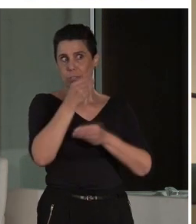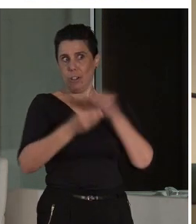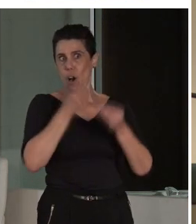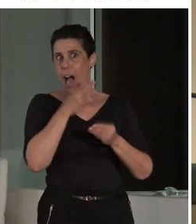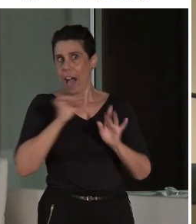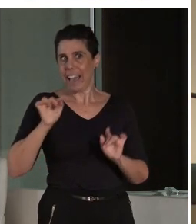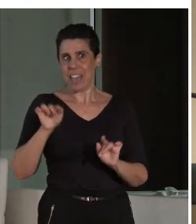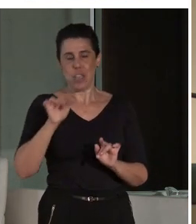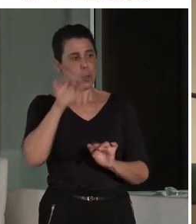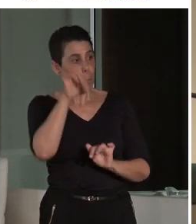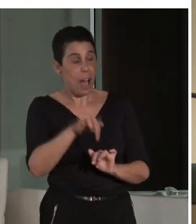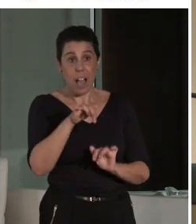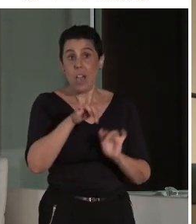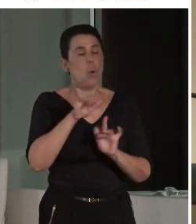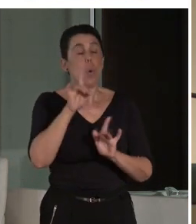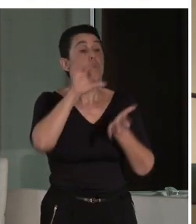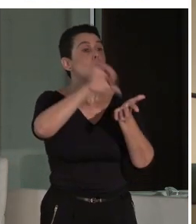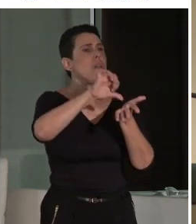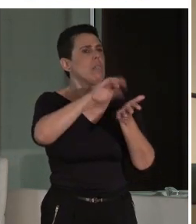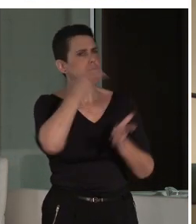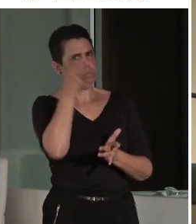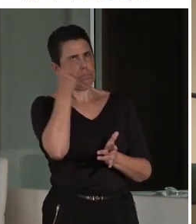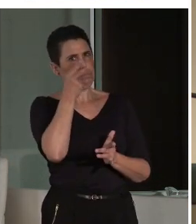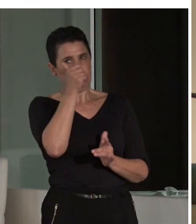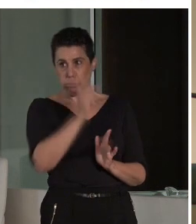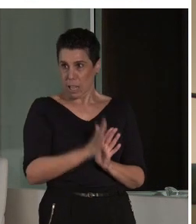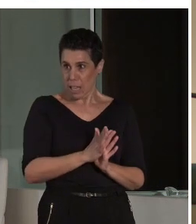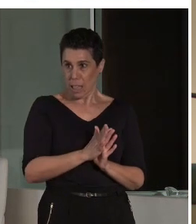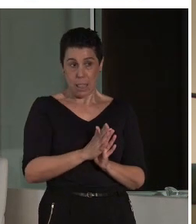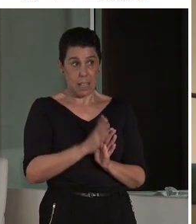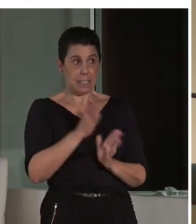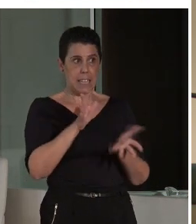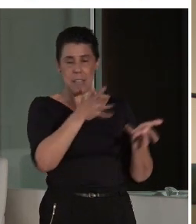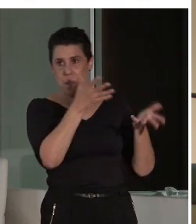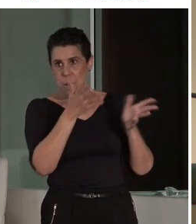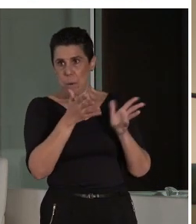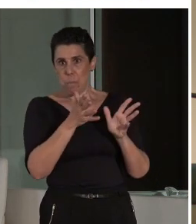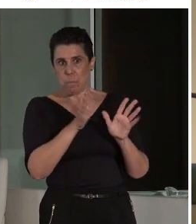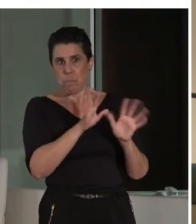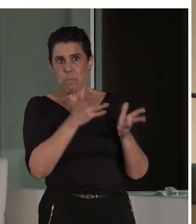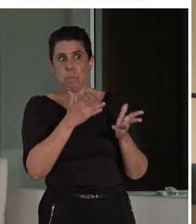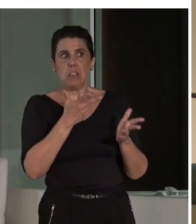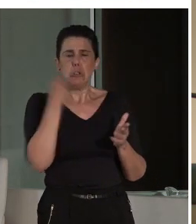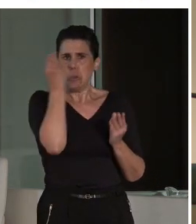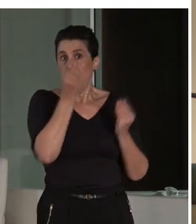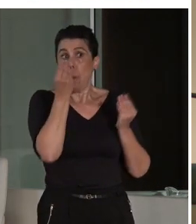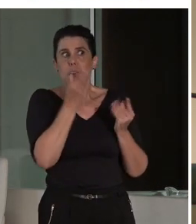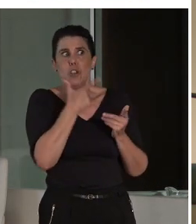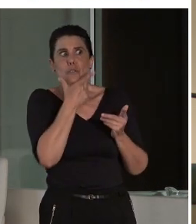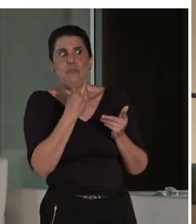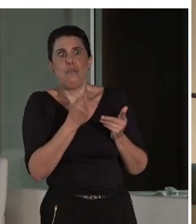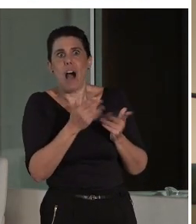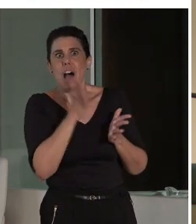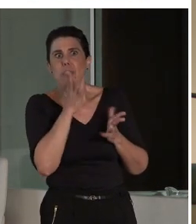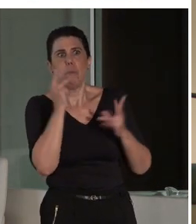una ciudad muy interesante en la que yo creo que debe de ser relativamente también fácil, porque es tan visual, que